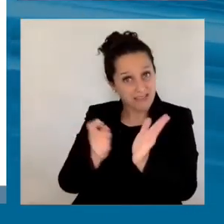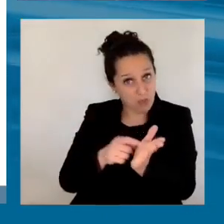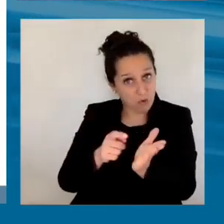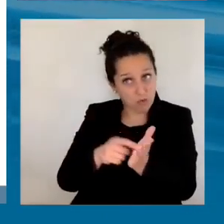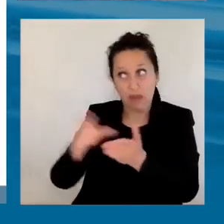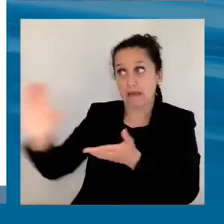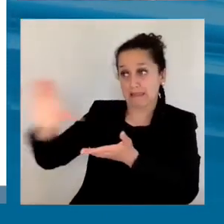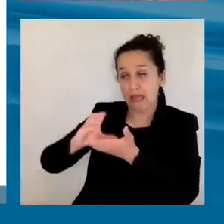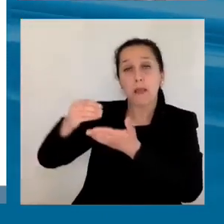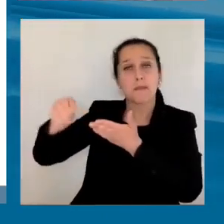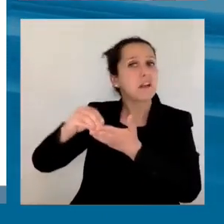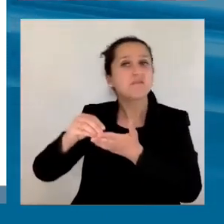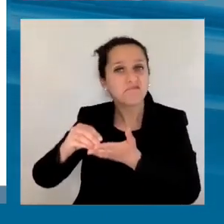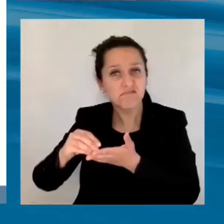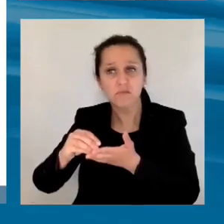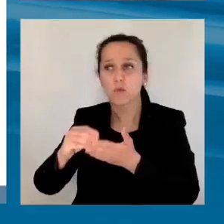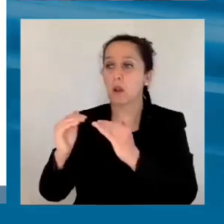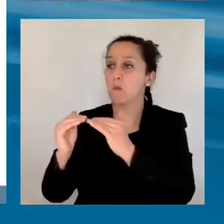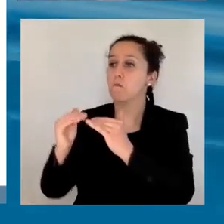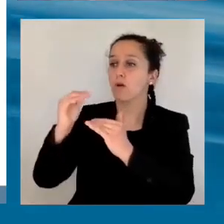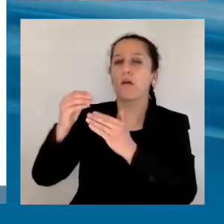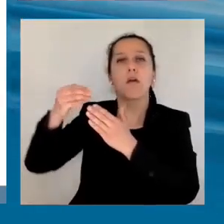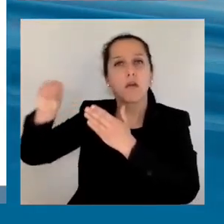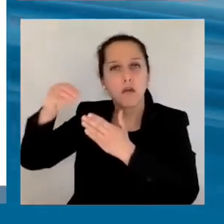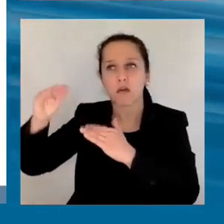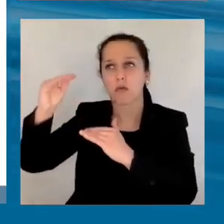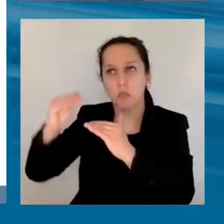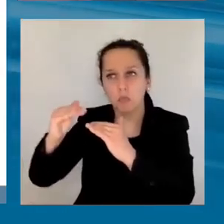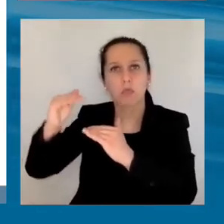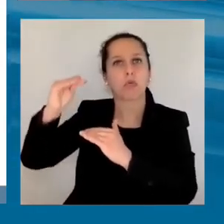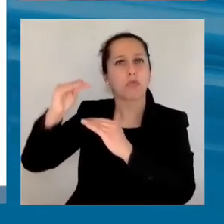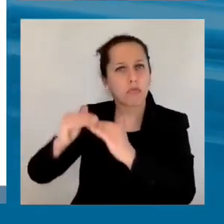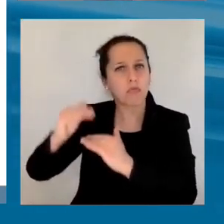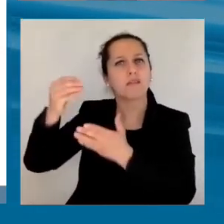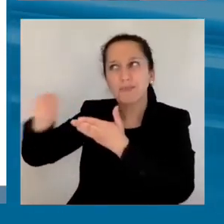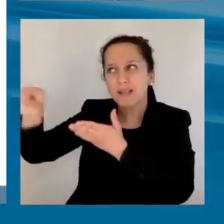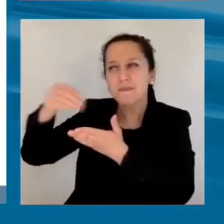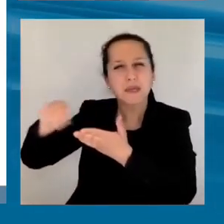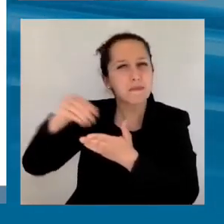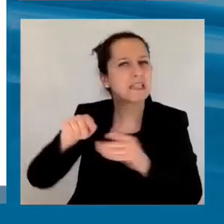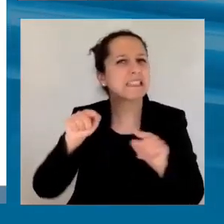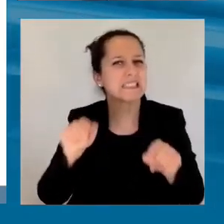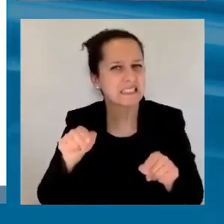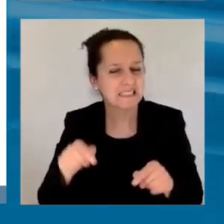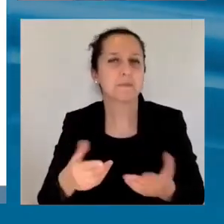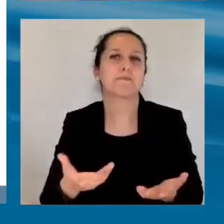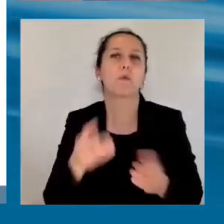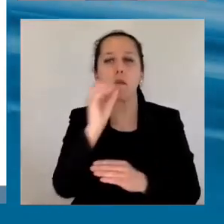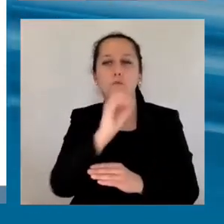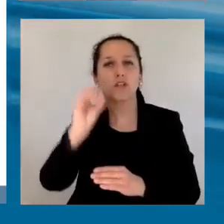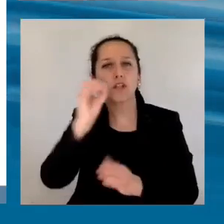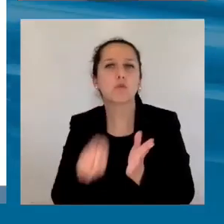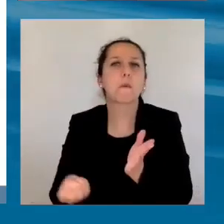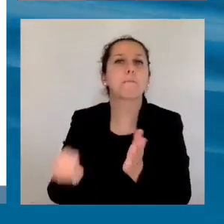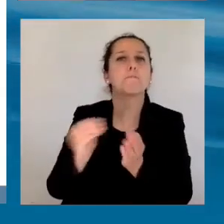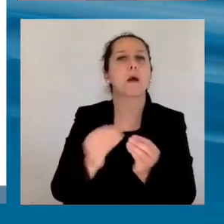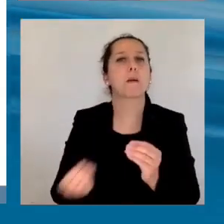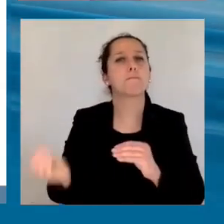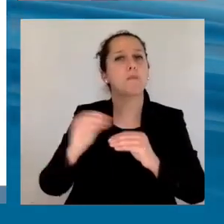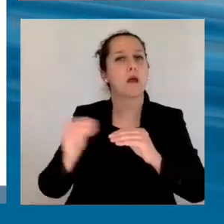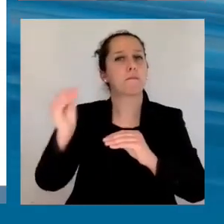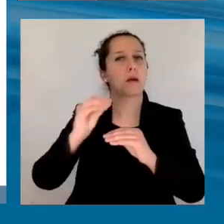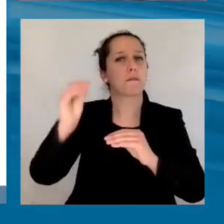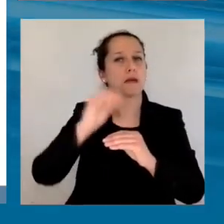Y por eso sacamos un documento el año pasado donde argumentamos este concepto de development stress, el estrés de desarrollo,